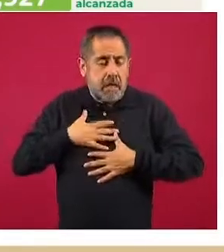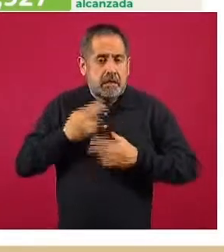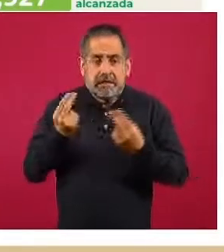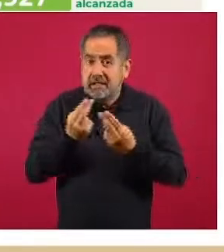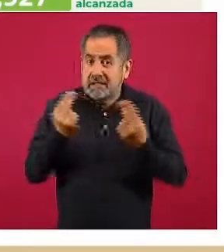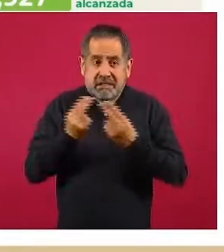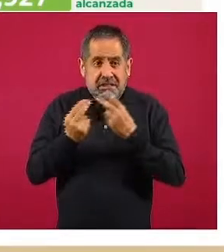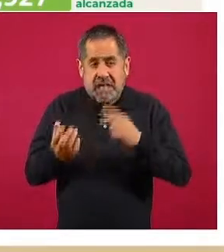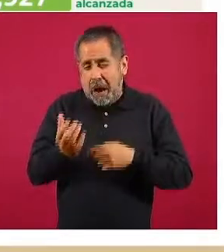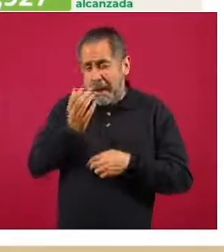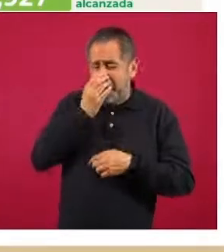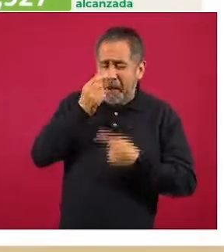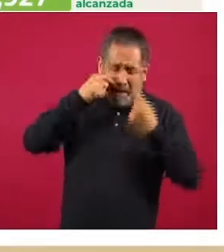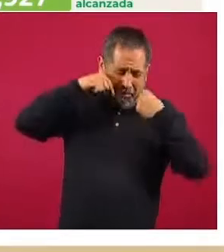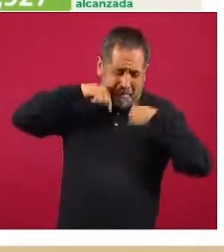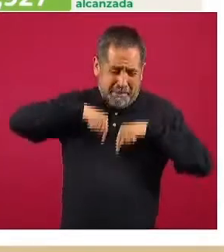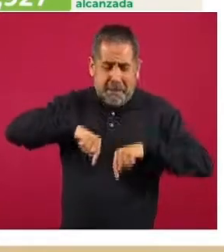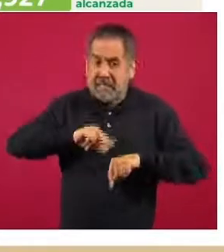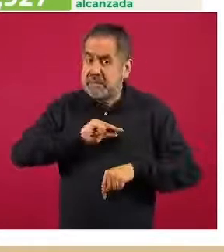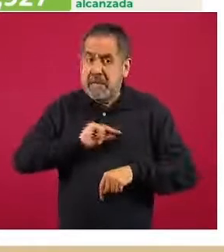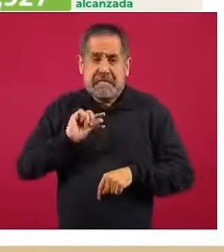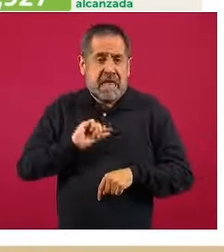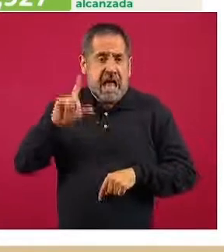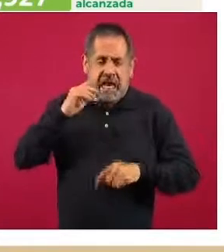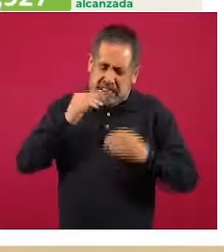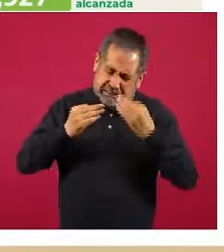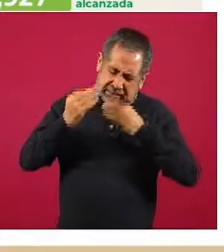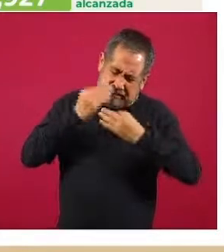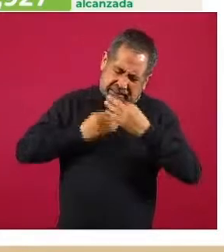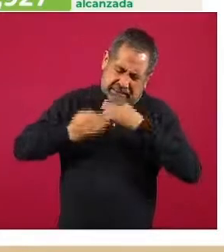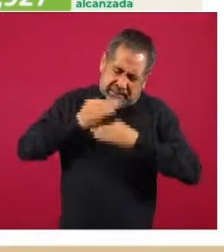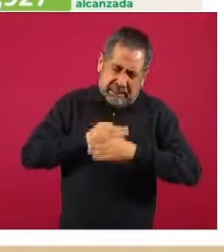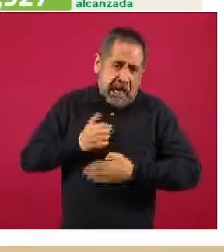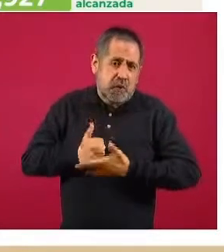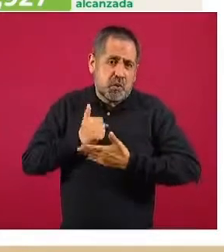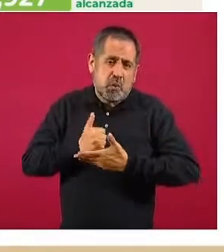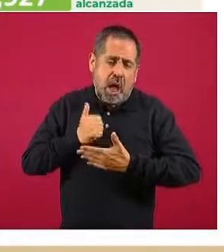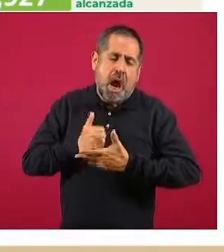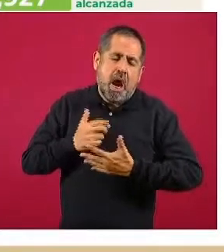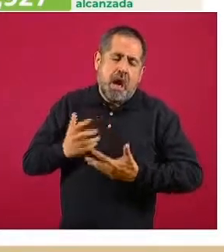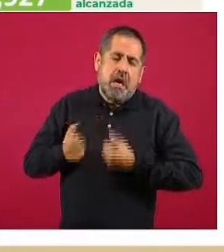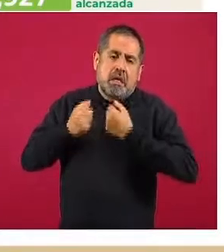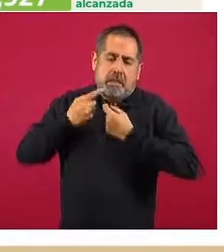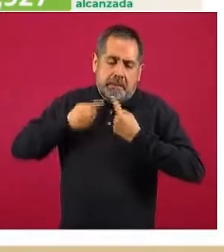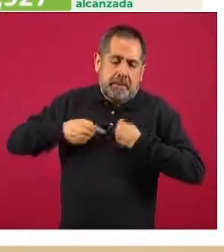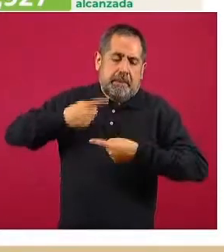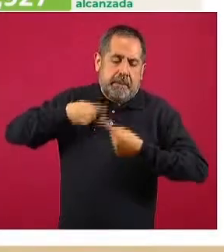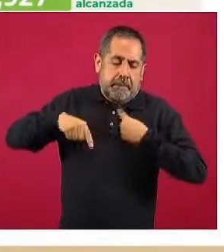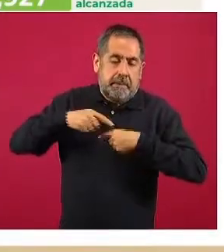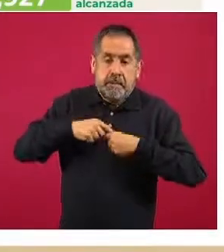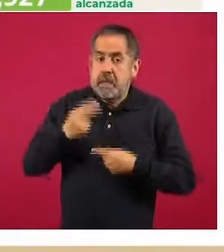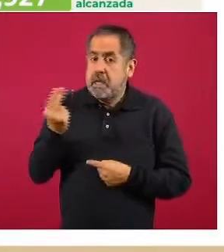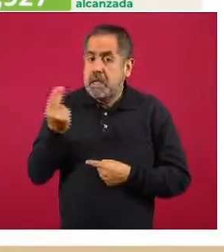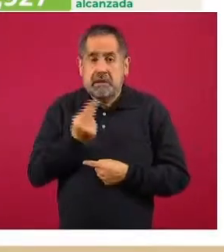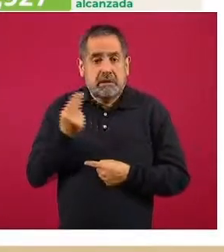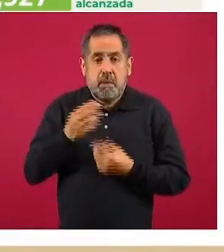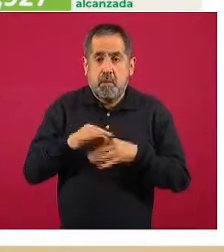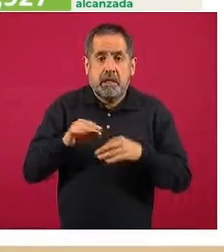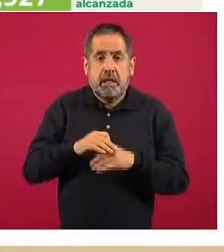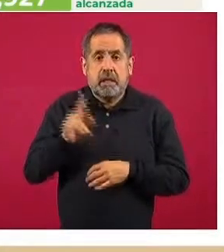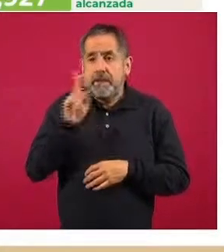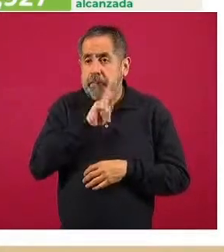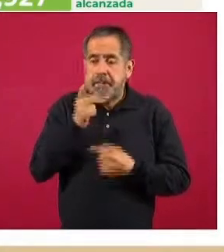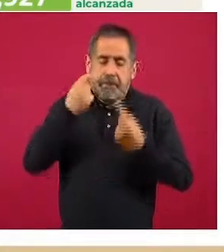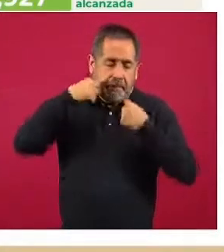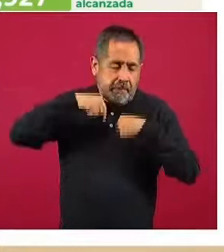de este equipo especializado para poder mantener el intercambio gaseoso que es tan importante para el funcionamiento